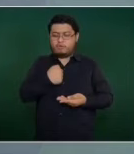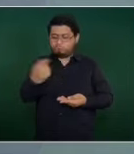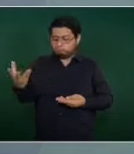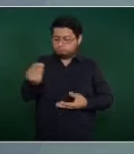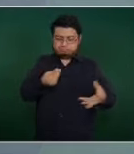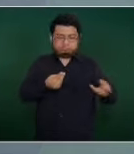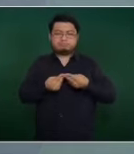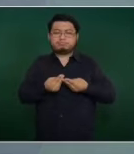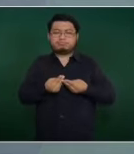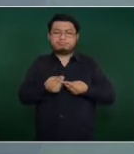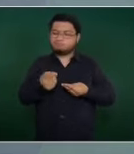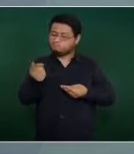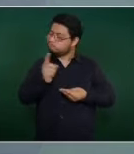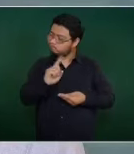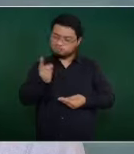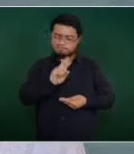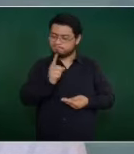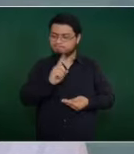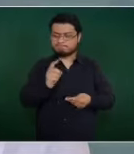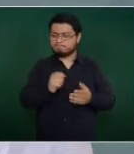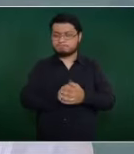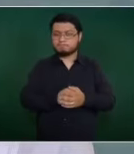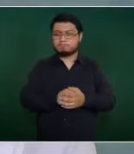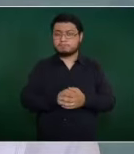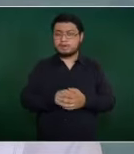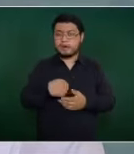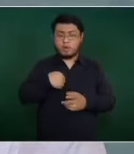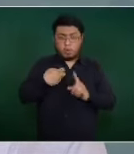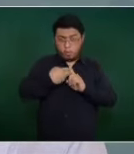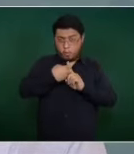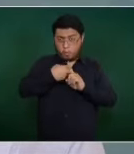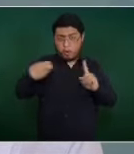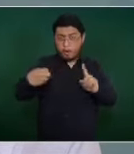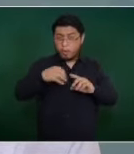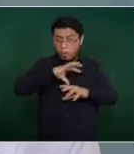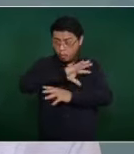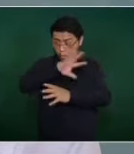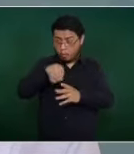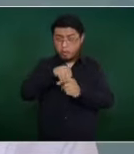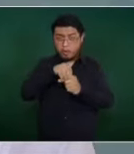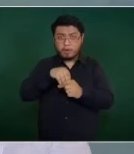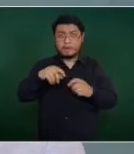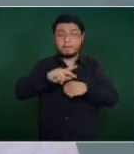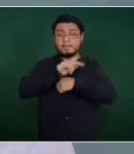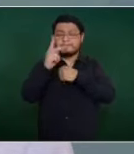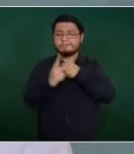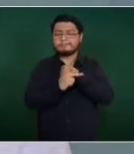organice las elecciones en todo el país,